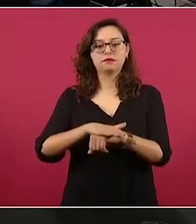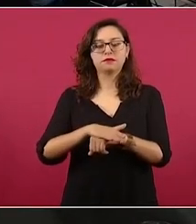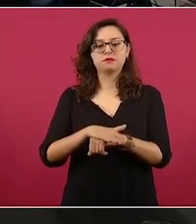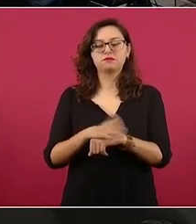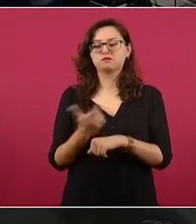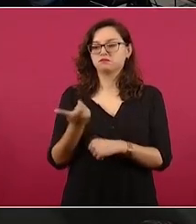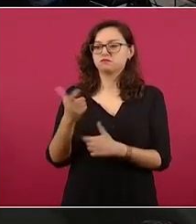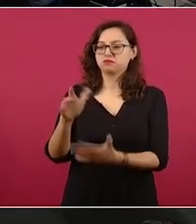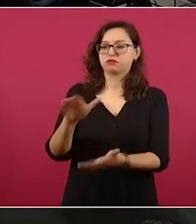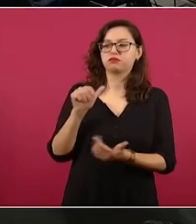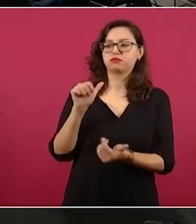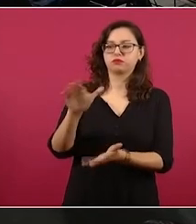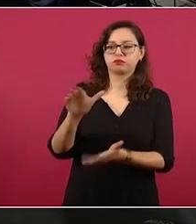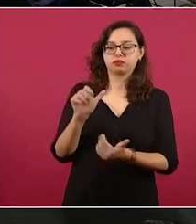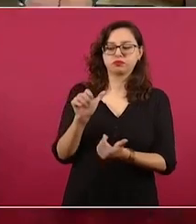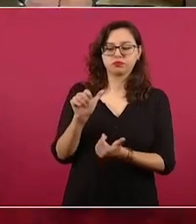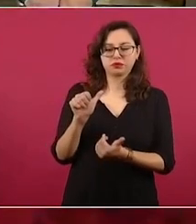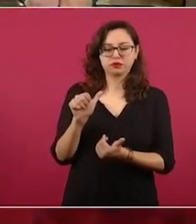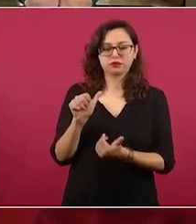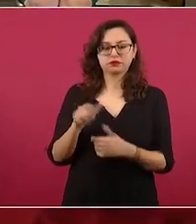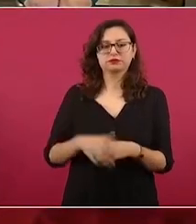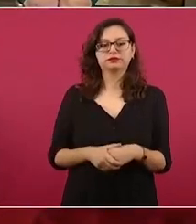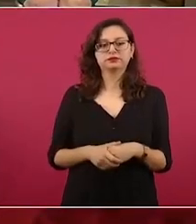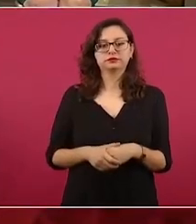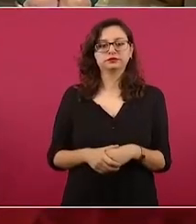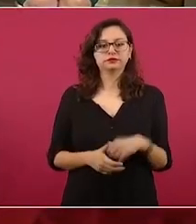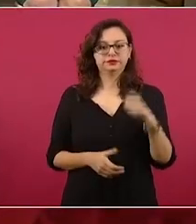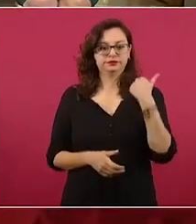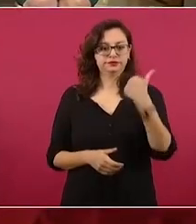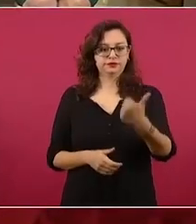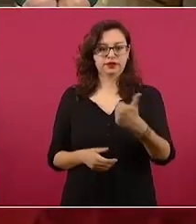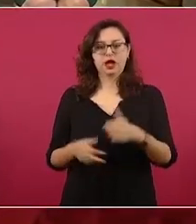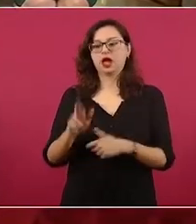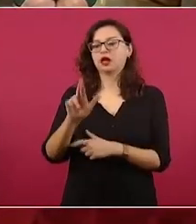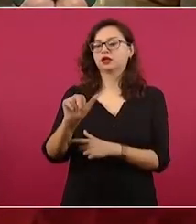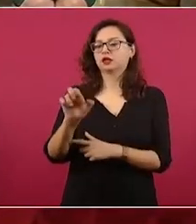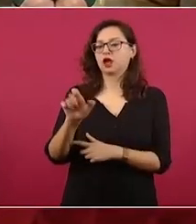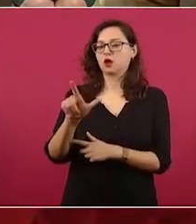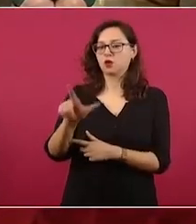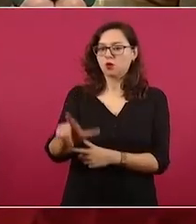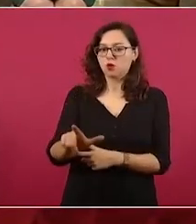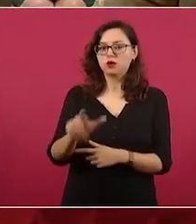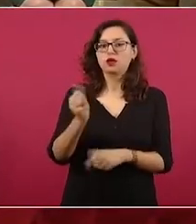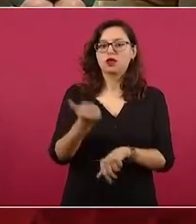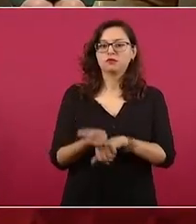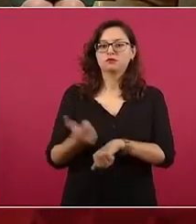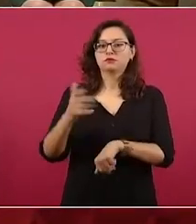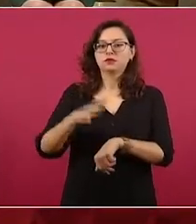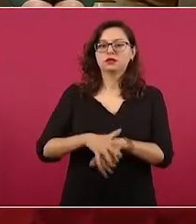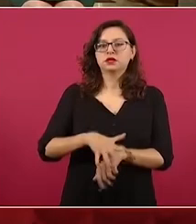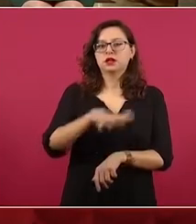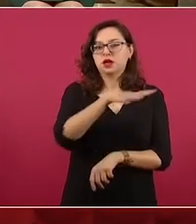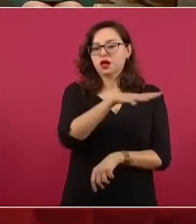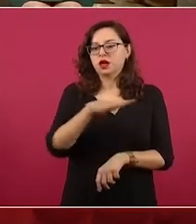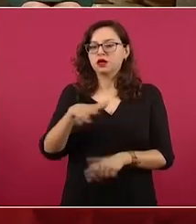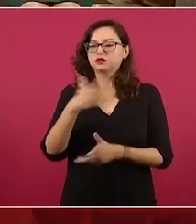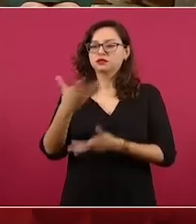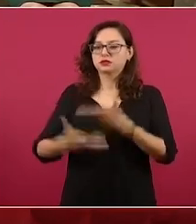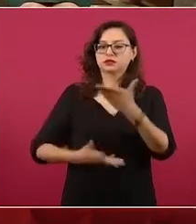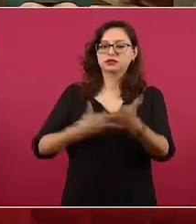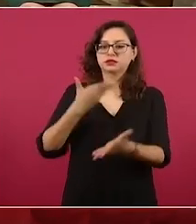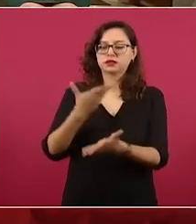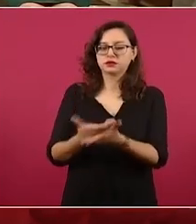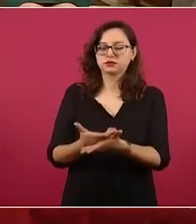Recaudación. Raúl Zambrano Rangel, administrador general de Servicios al